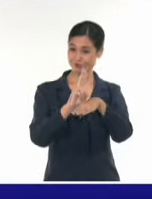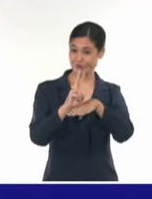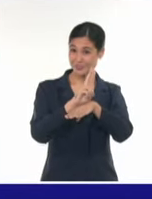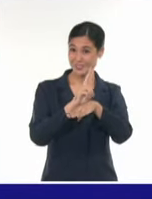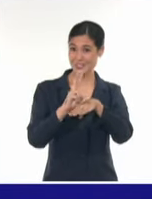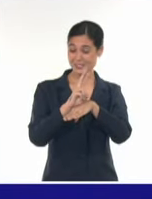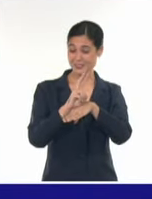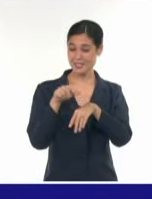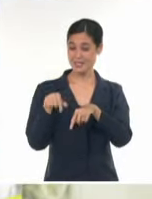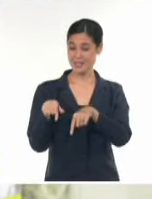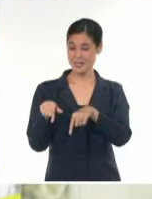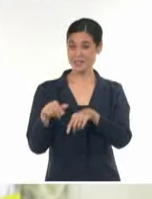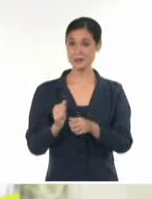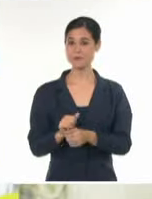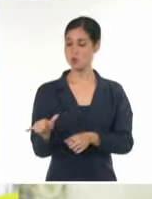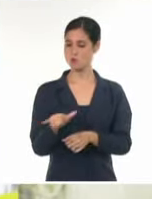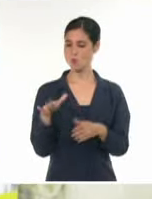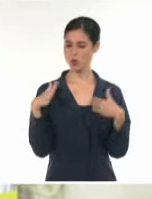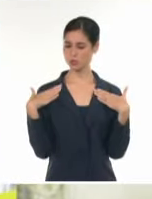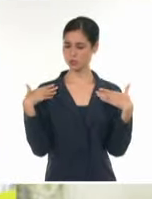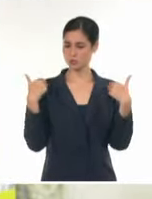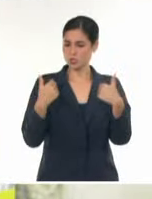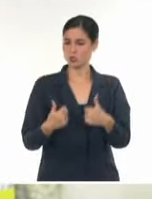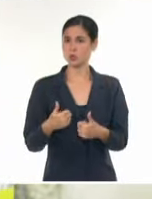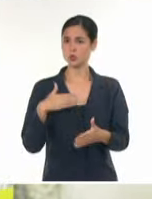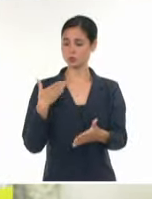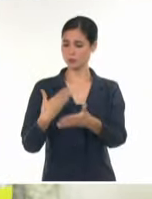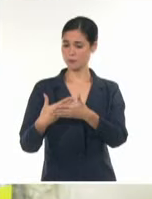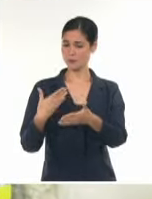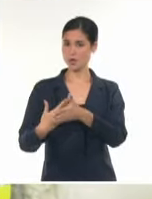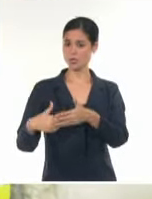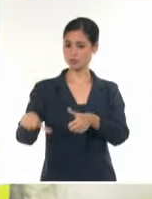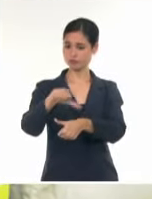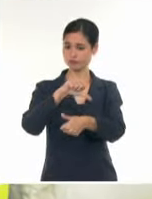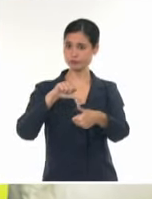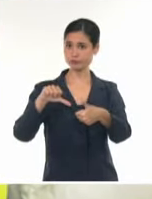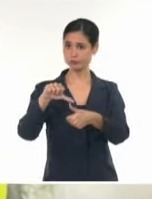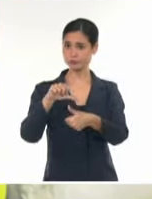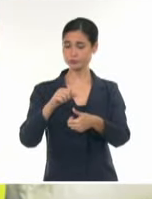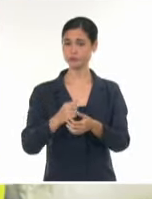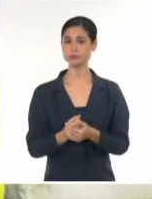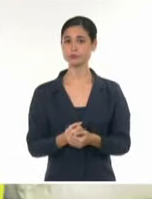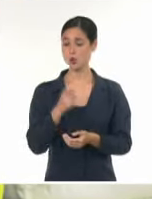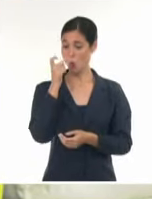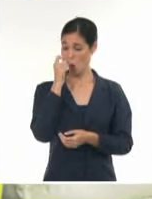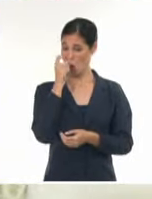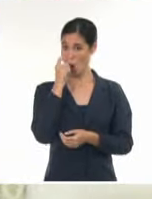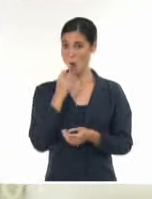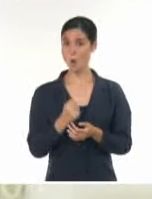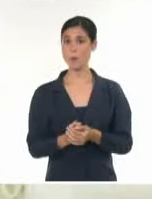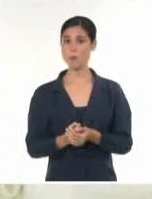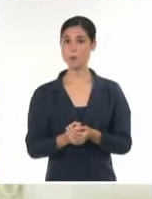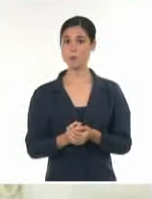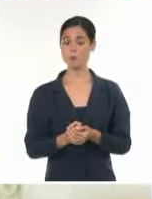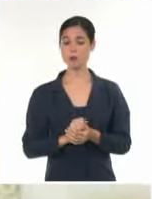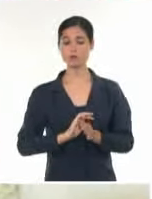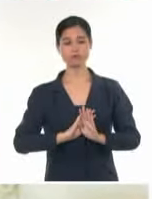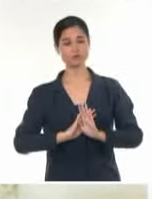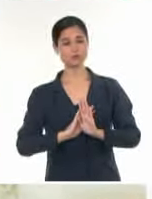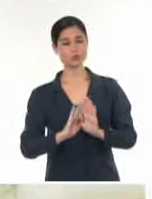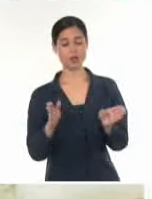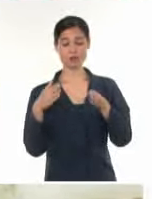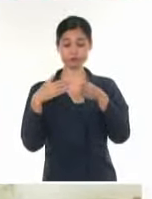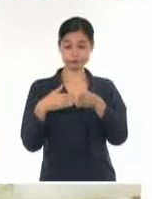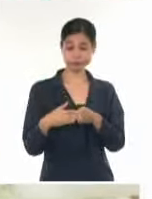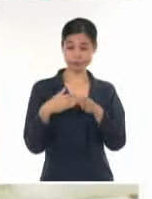y el director general del grupo de empresas del Caribe Oriental, señor Robert Cato, despidieron el buque que traslada el importante donativo